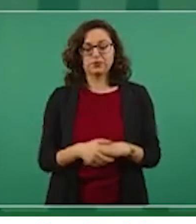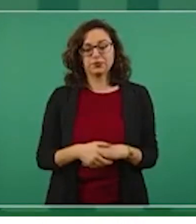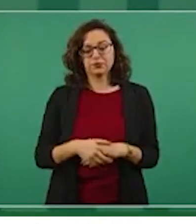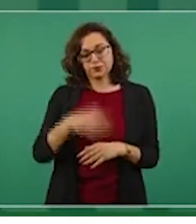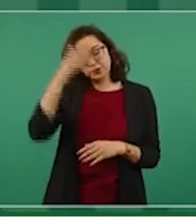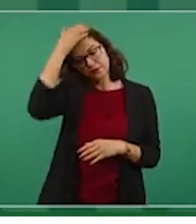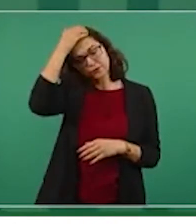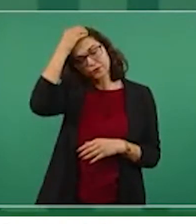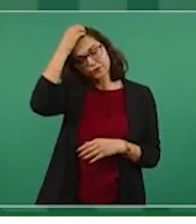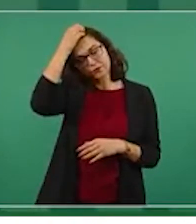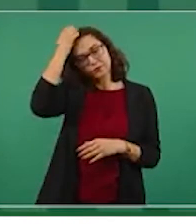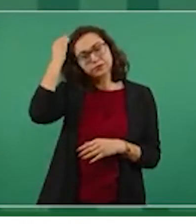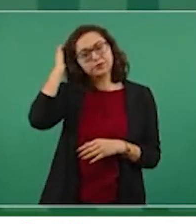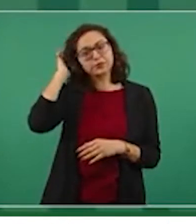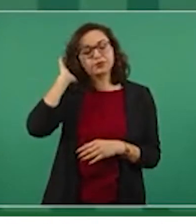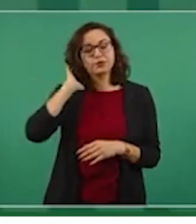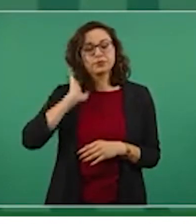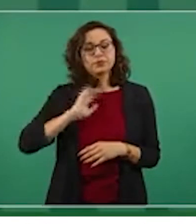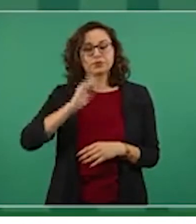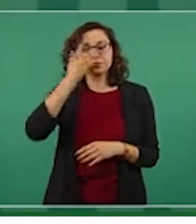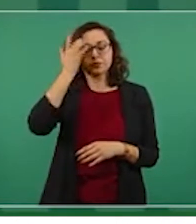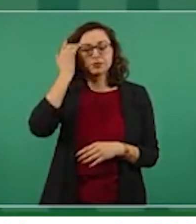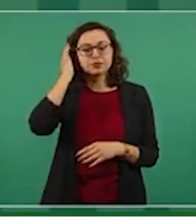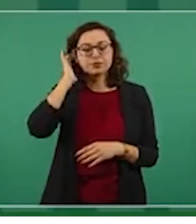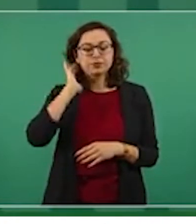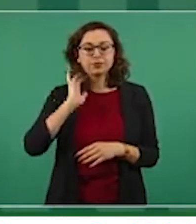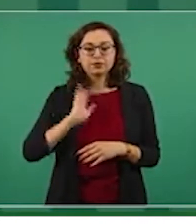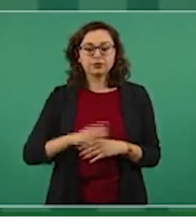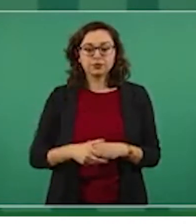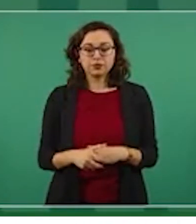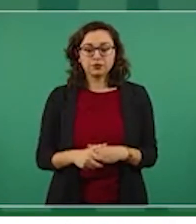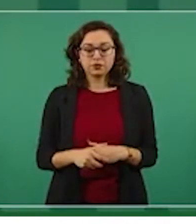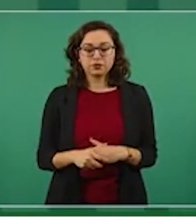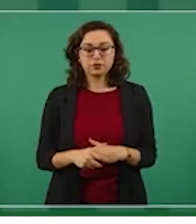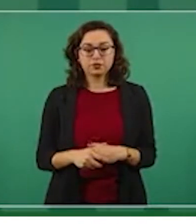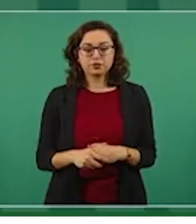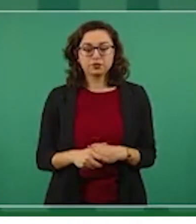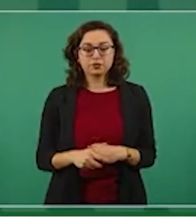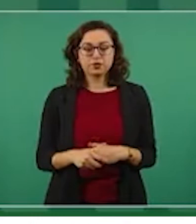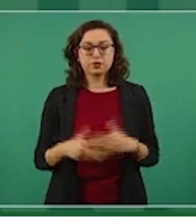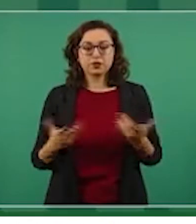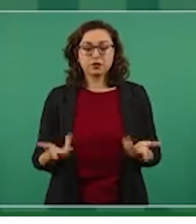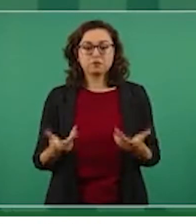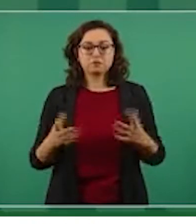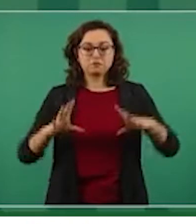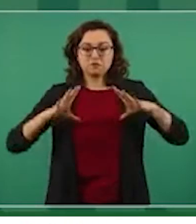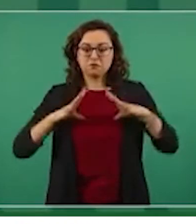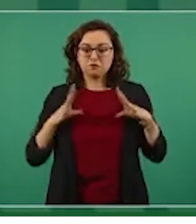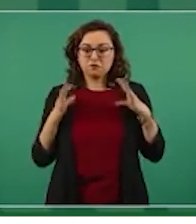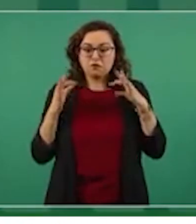Vamos a crear una carrera,